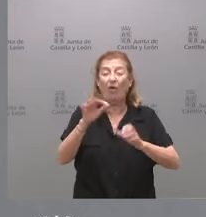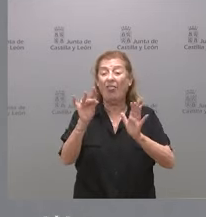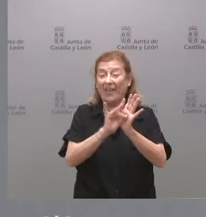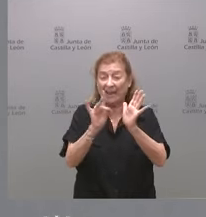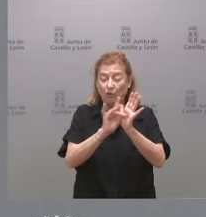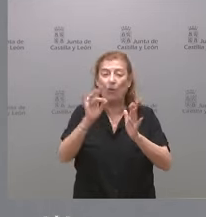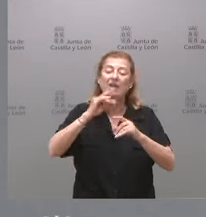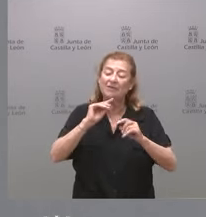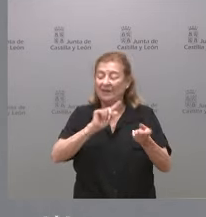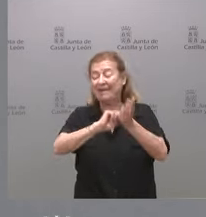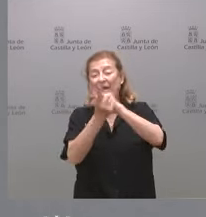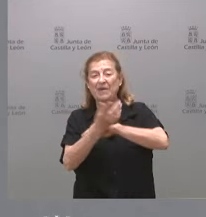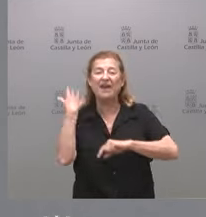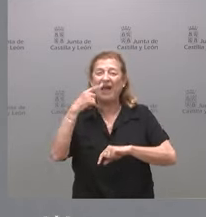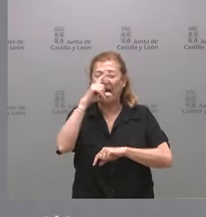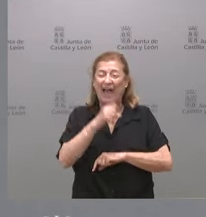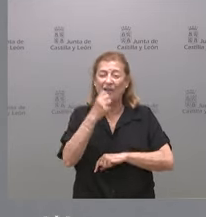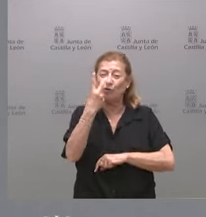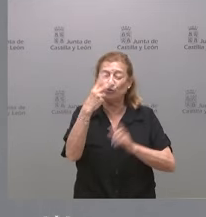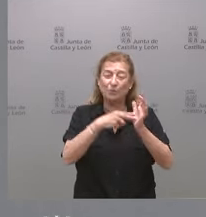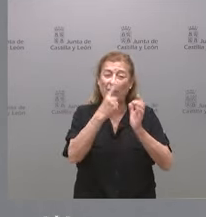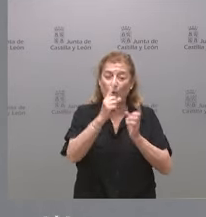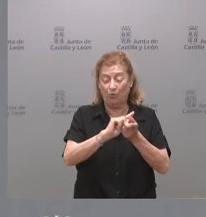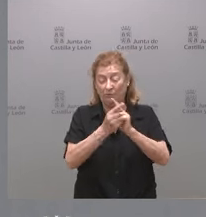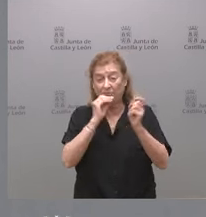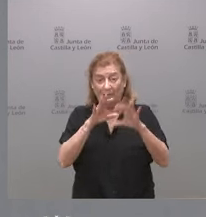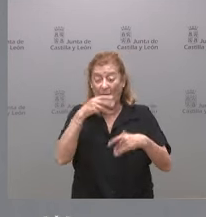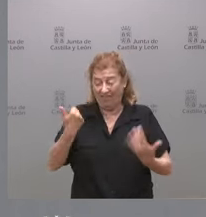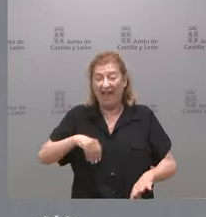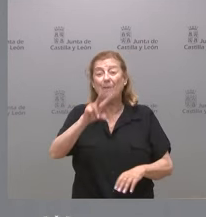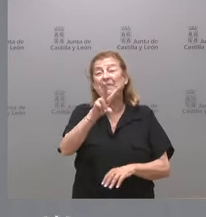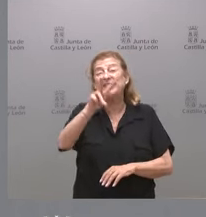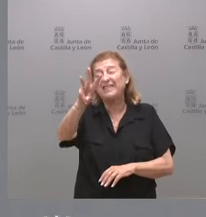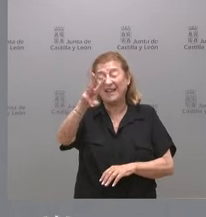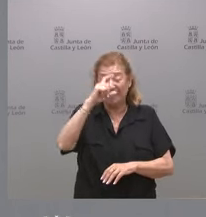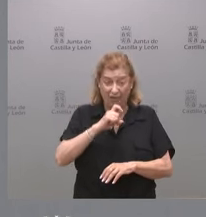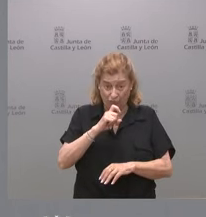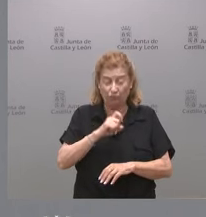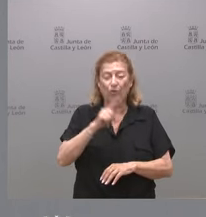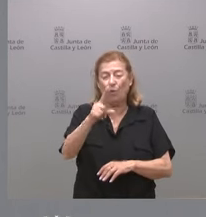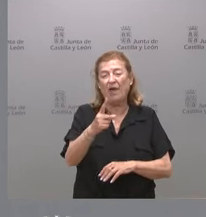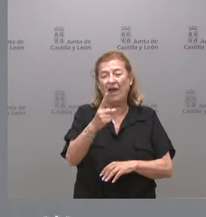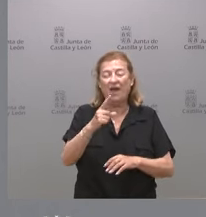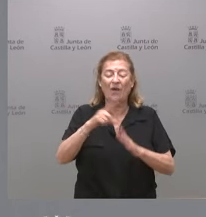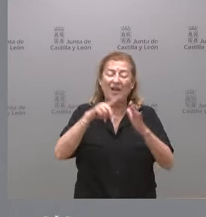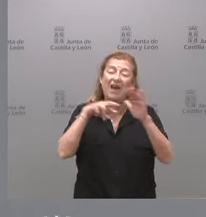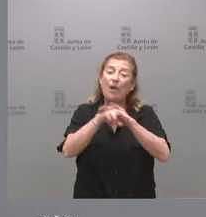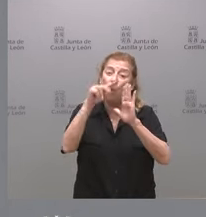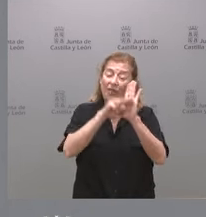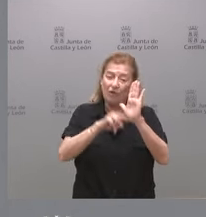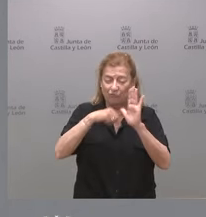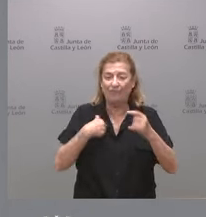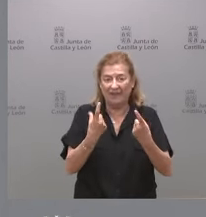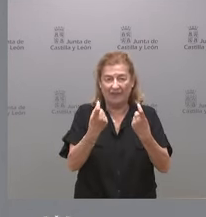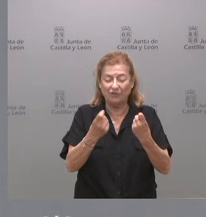al que fue aprobado en el año 2001, por tanto, hace ahora 23 años. Es una regulación que consideramos necesaria